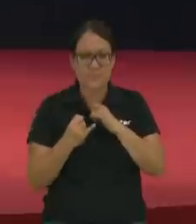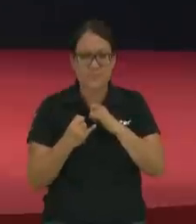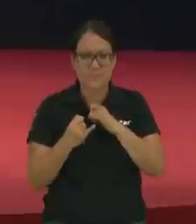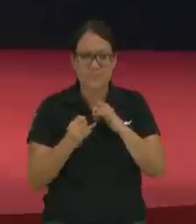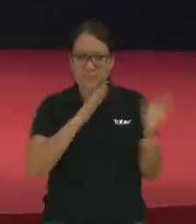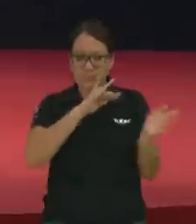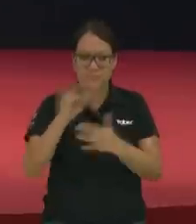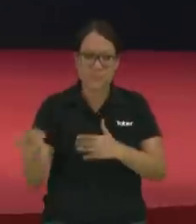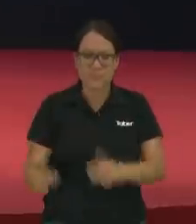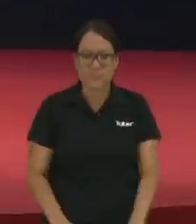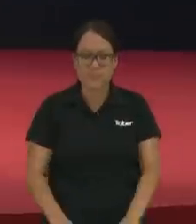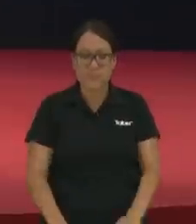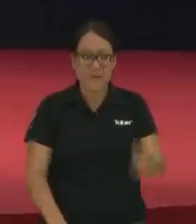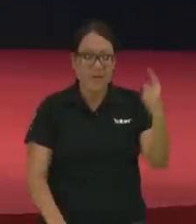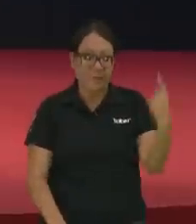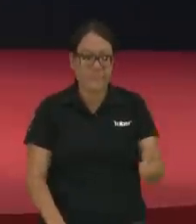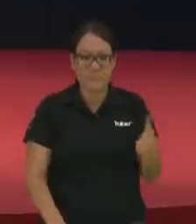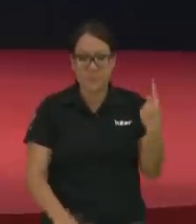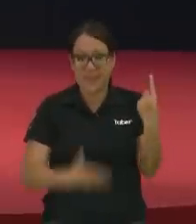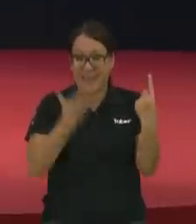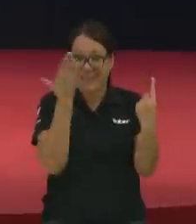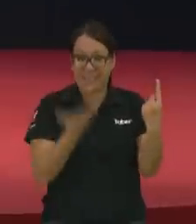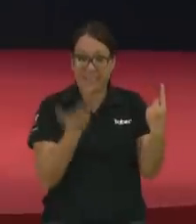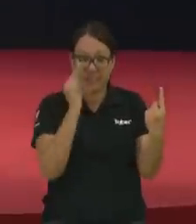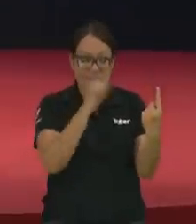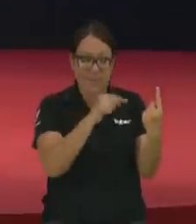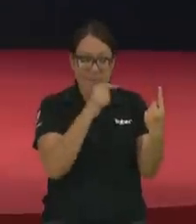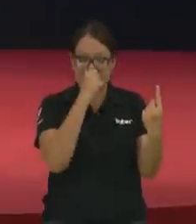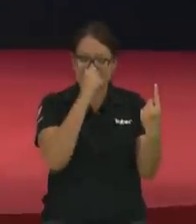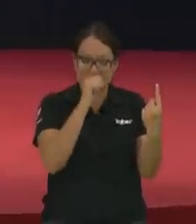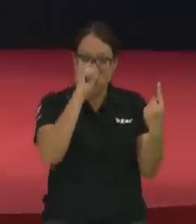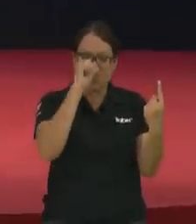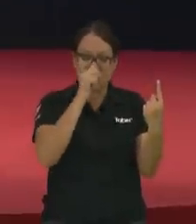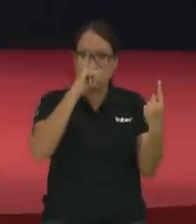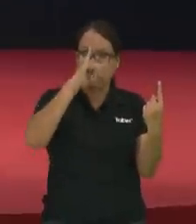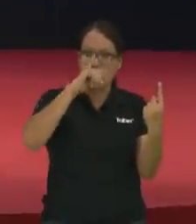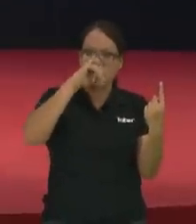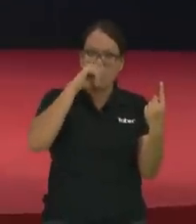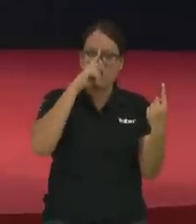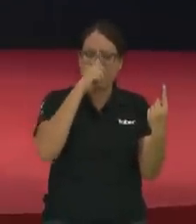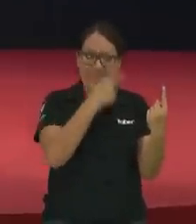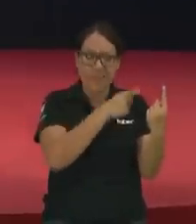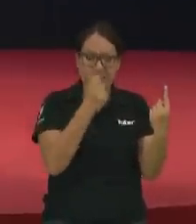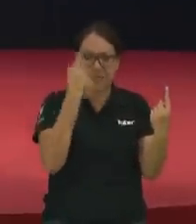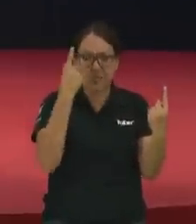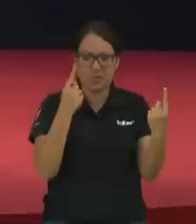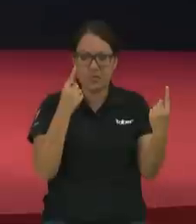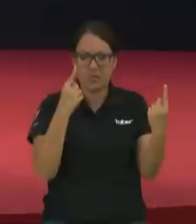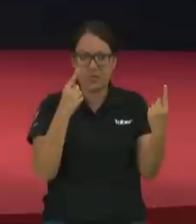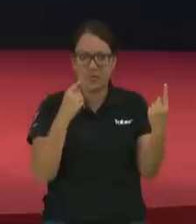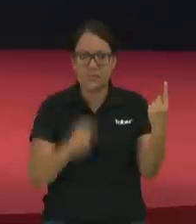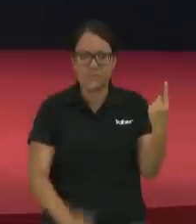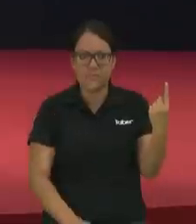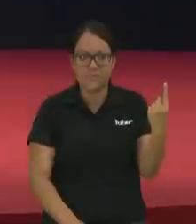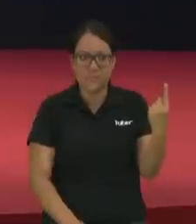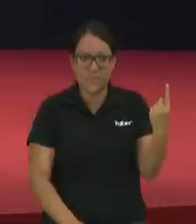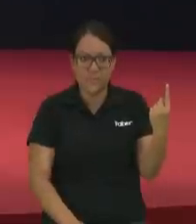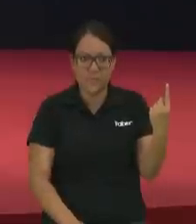Alguna persona que tal vez está o ha estado involucrada en el consumo de drogas y alcohol, me van a entender la palabra insidia.